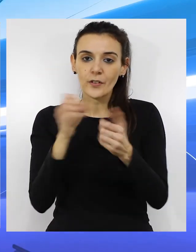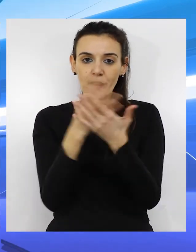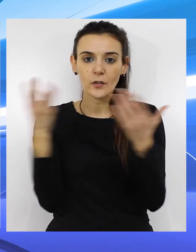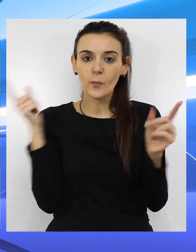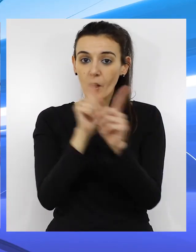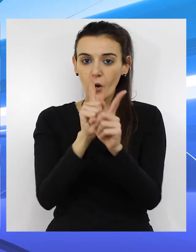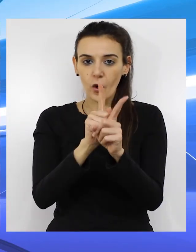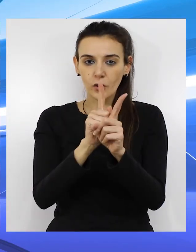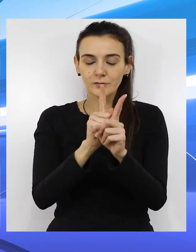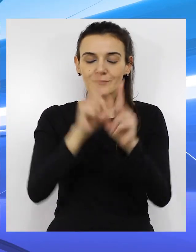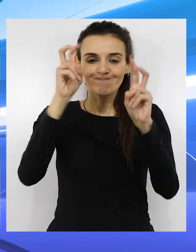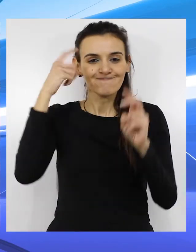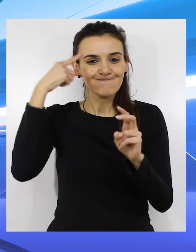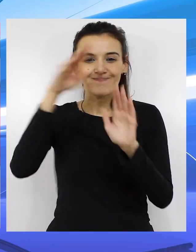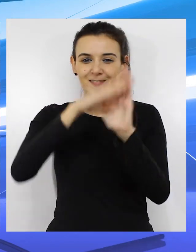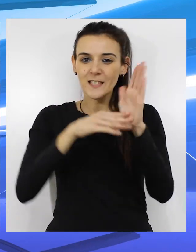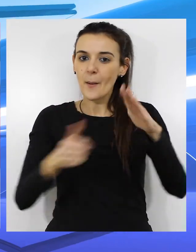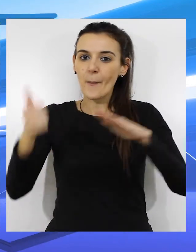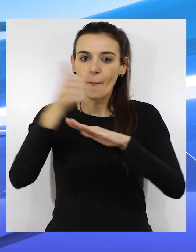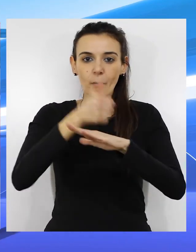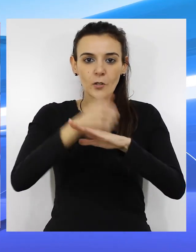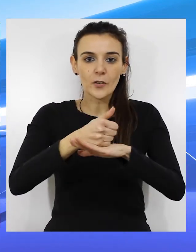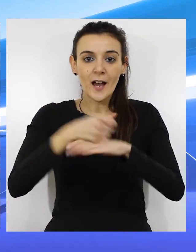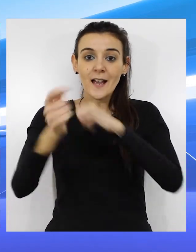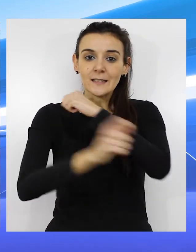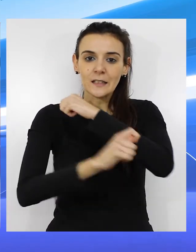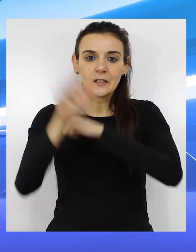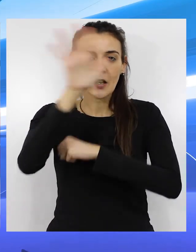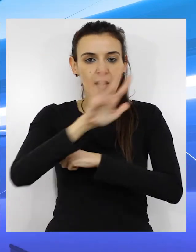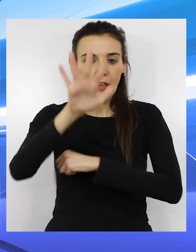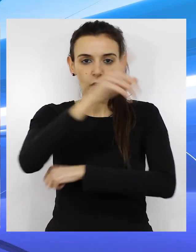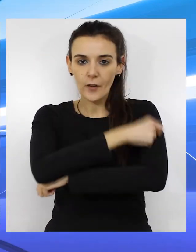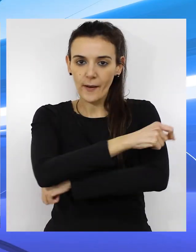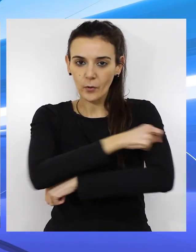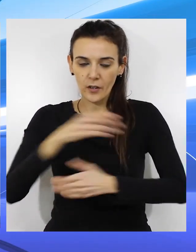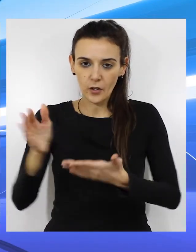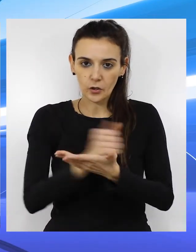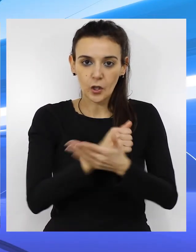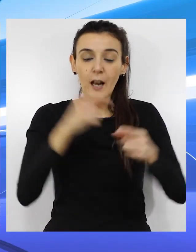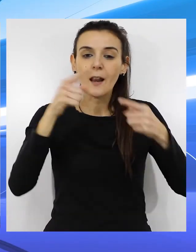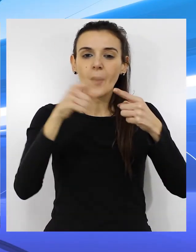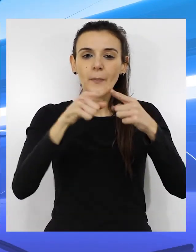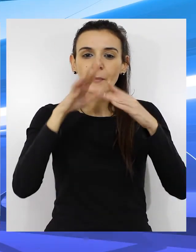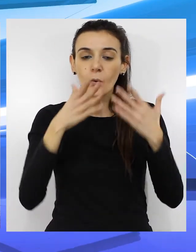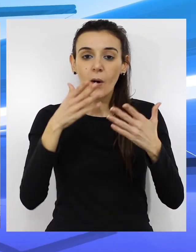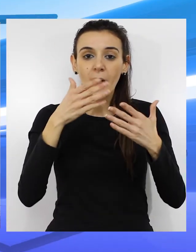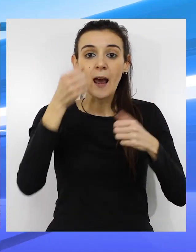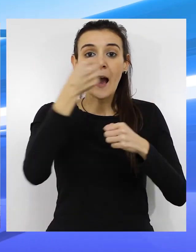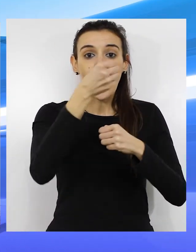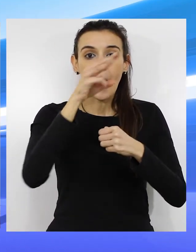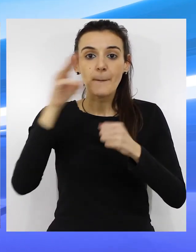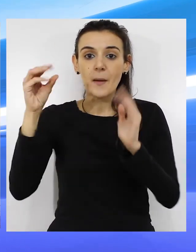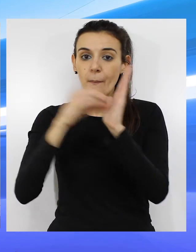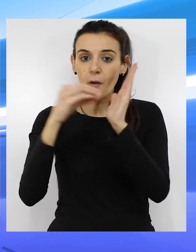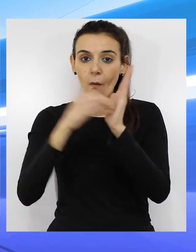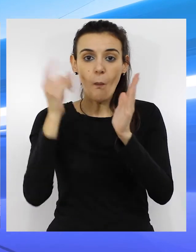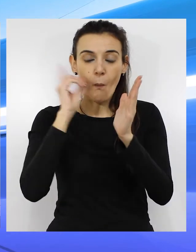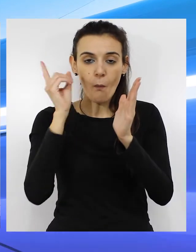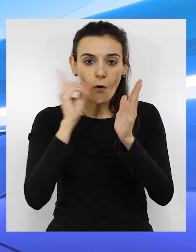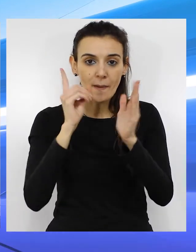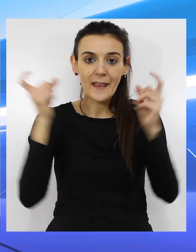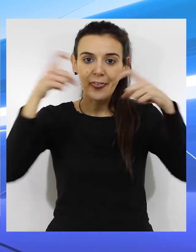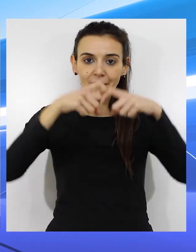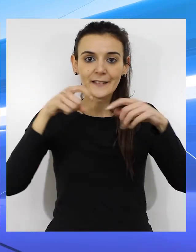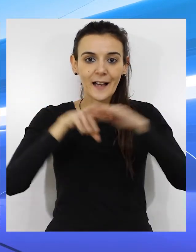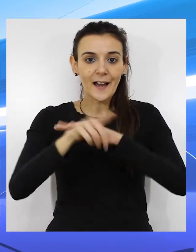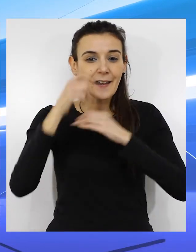COVID-19 teniendo en cuenta la prioridad de la Estrategia Nacional de Vacunación. La primera, la app o aplicación móvil llamada